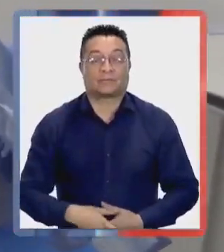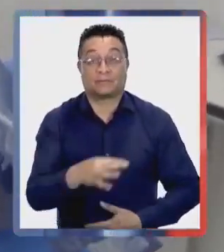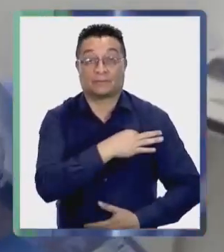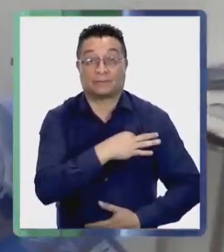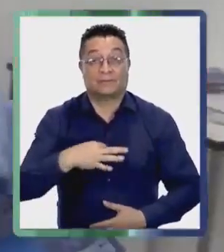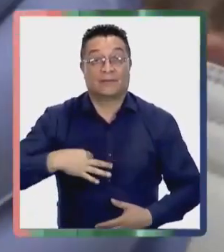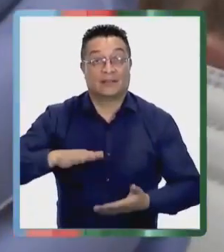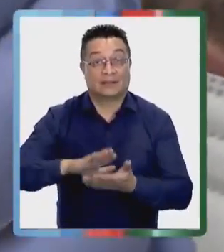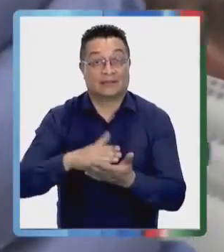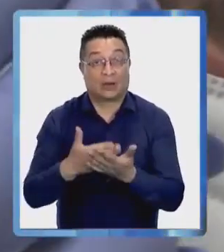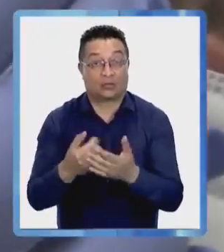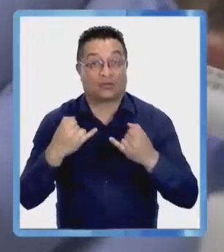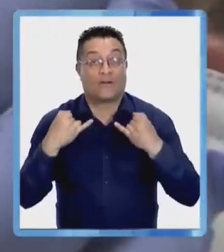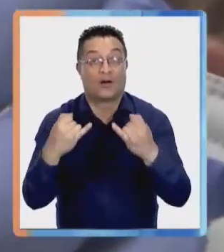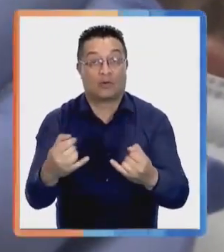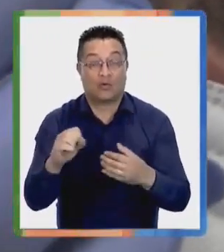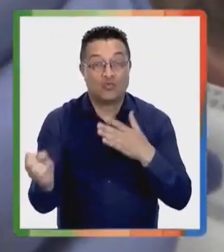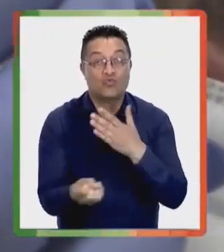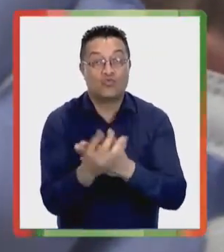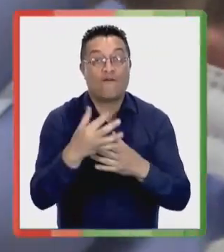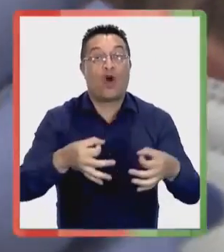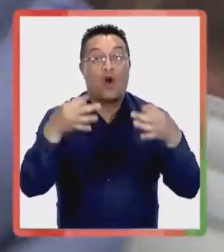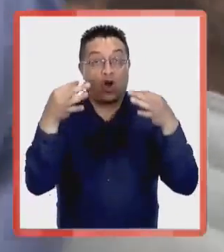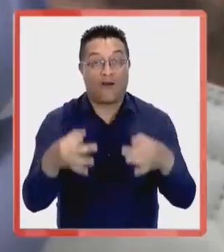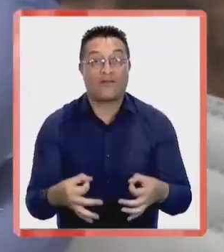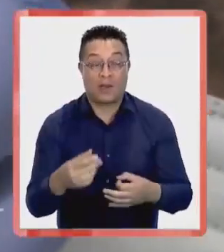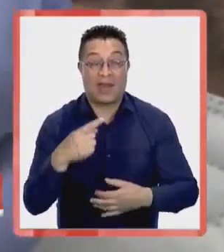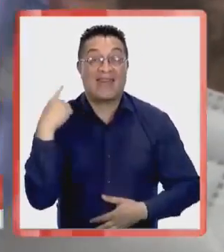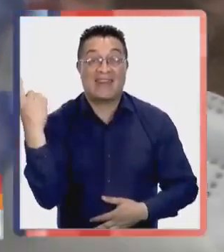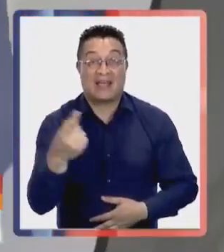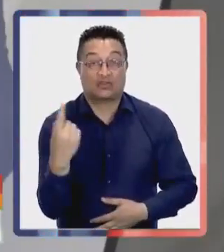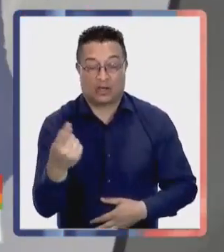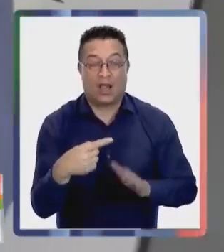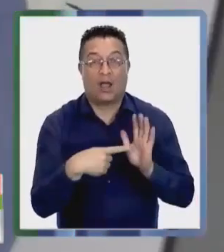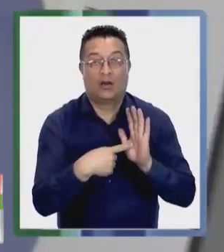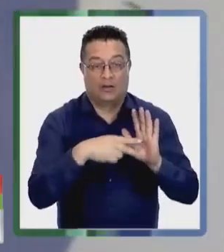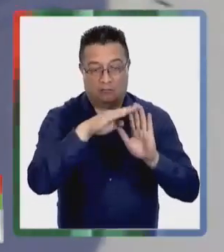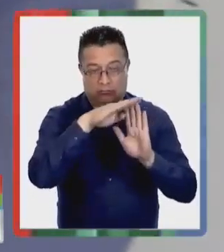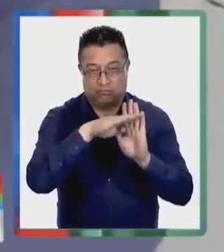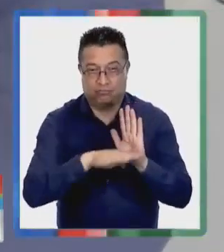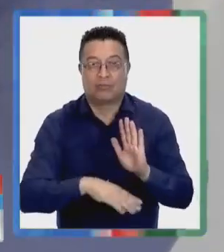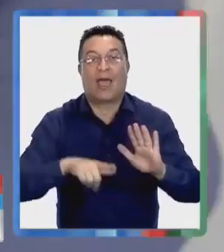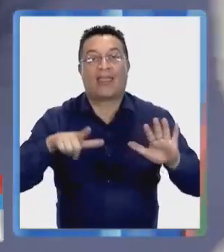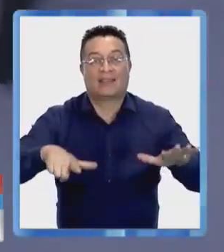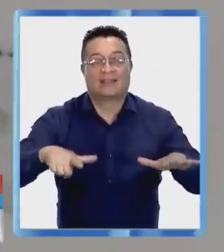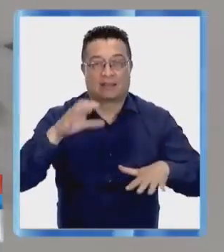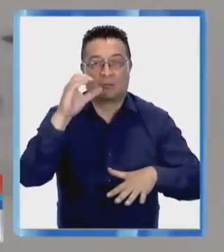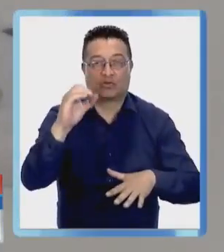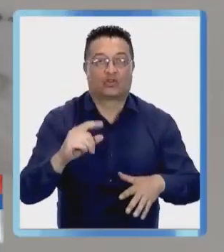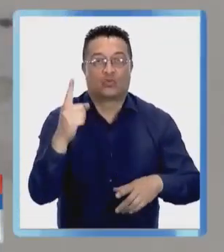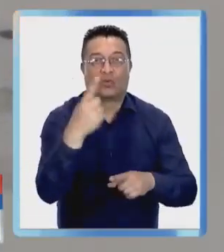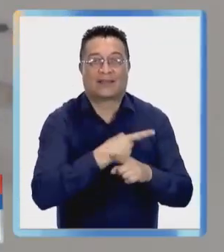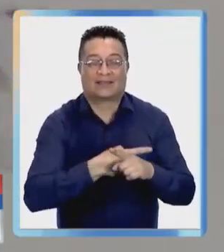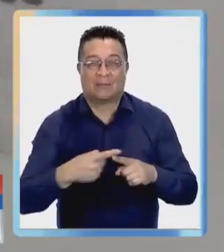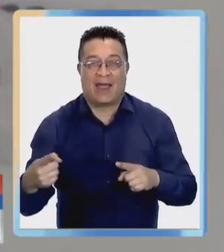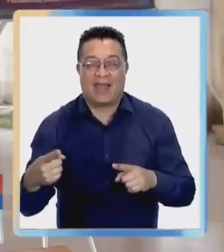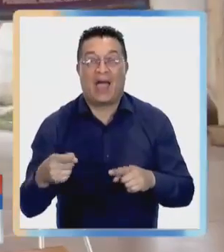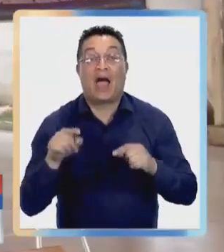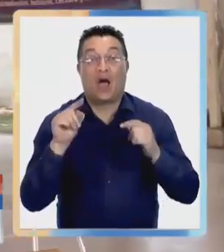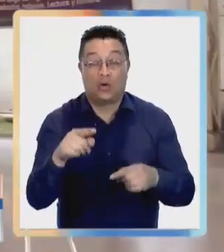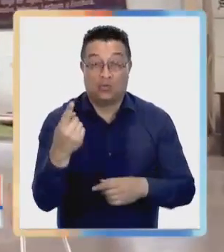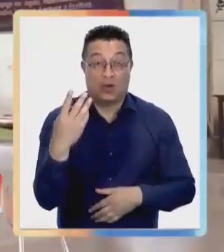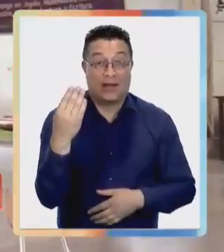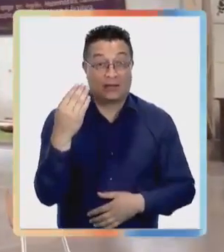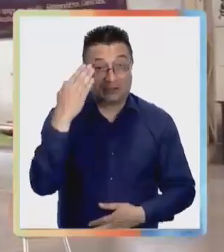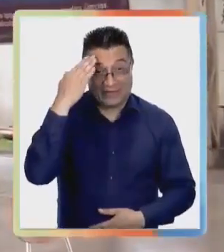El Ministerio de Salud informó que los casos nuevos confirmados a nivel nacional muestran una baja de 17% en la última semana, mientras